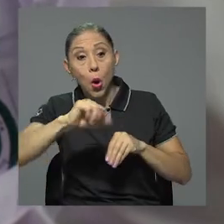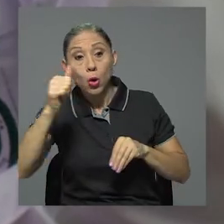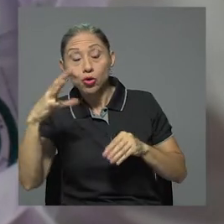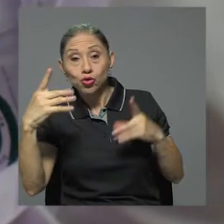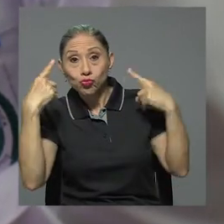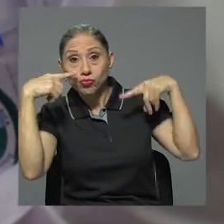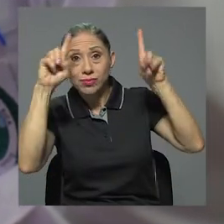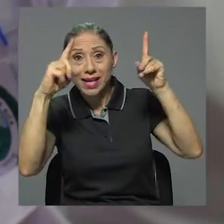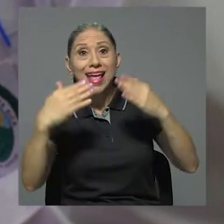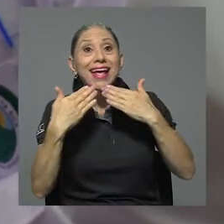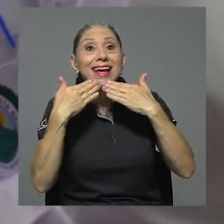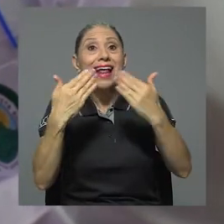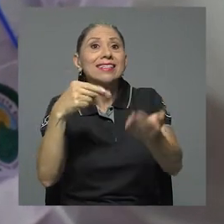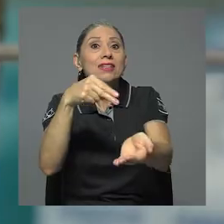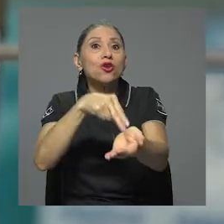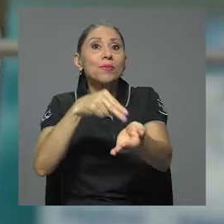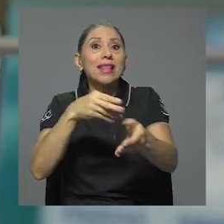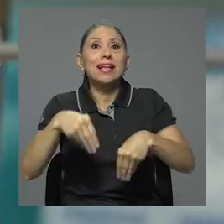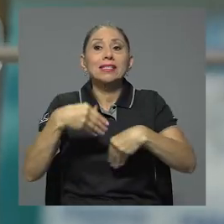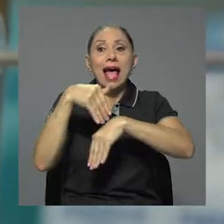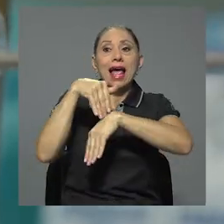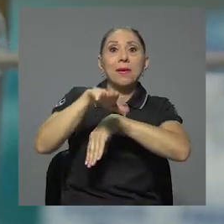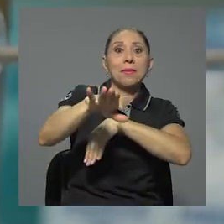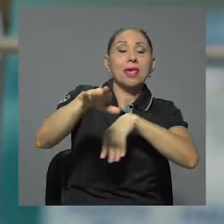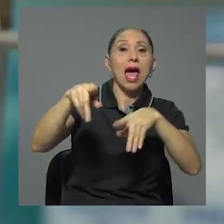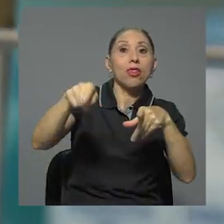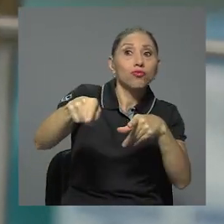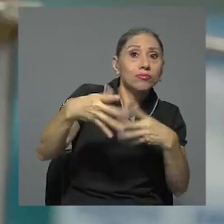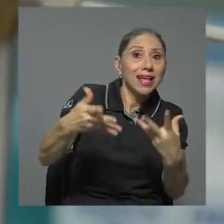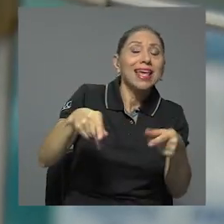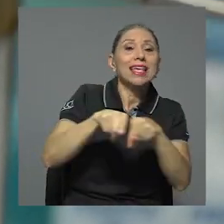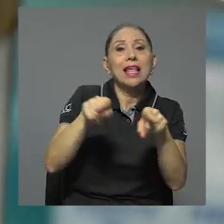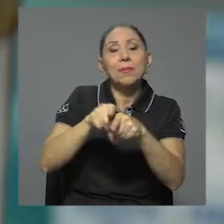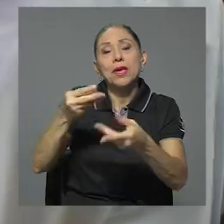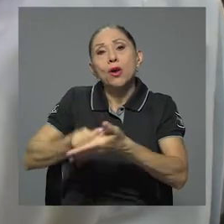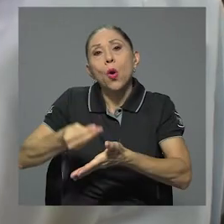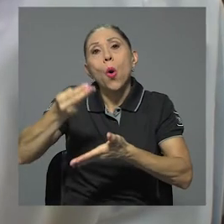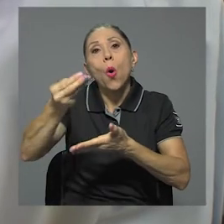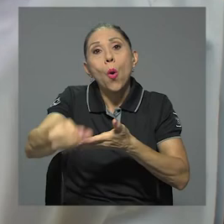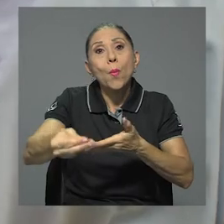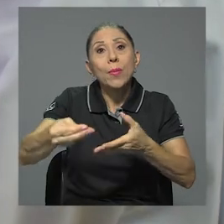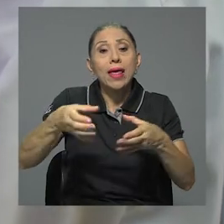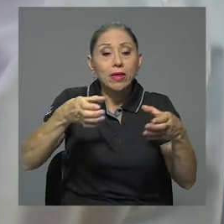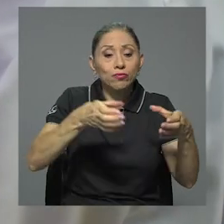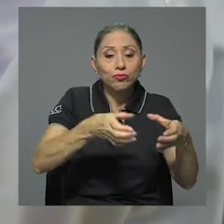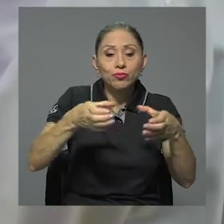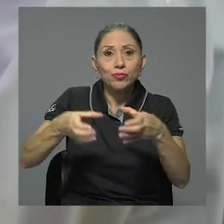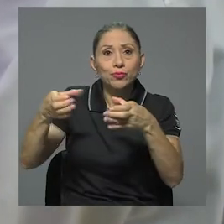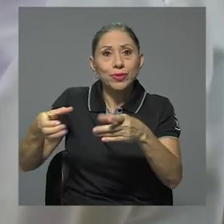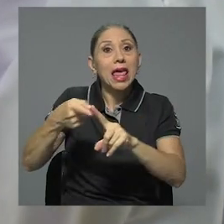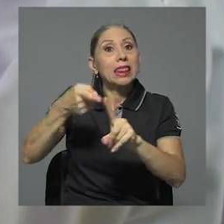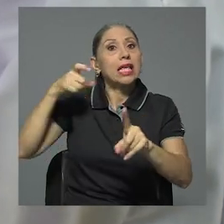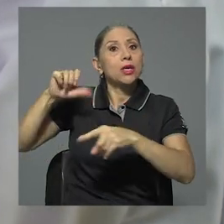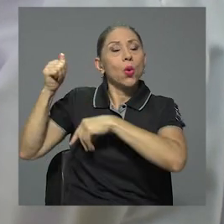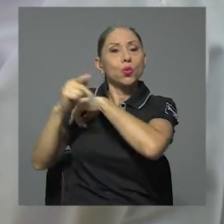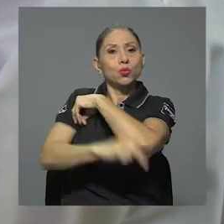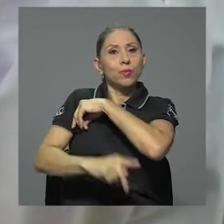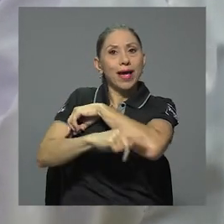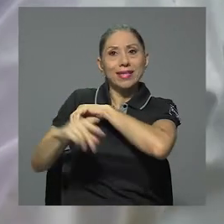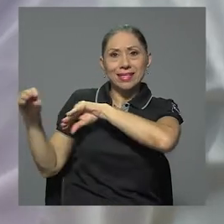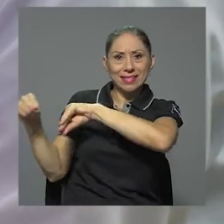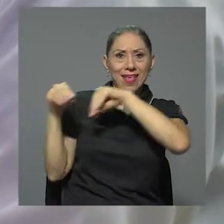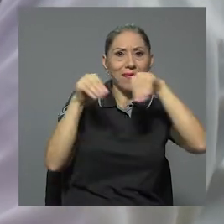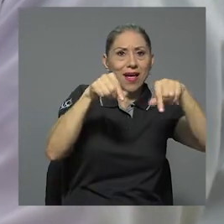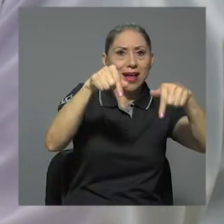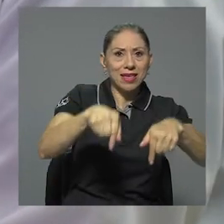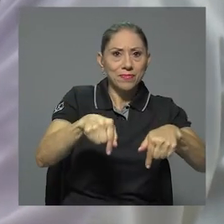casos clínicos enviados por hospitales, así como por la compra de cepas de referencia, las cuales se traen del extranjero y se usan a modo